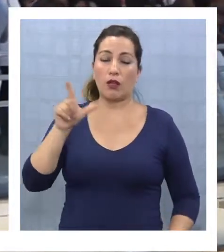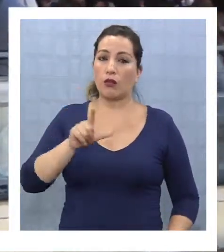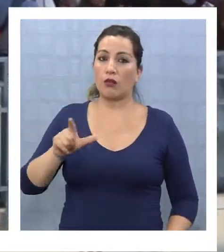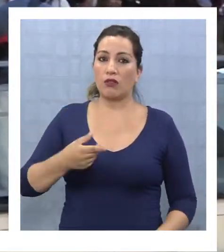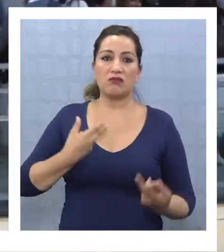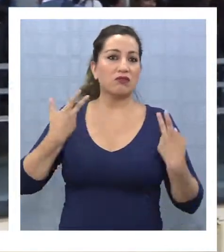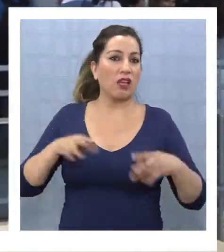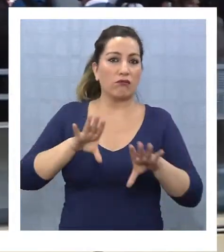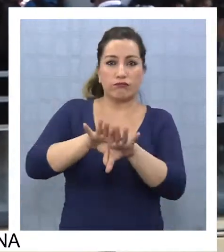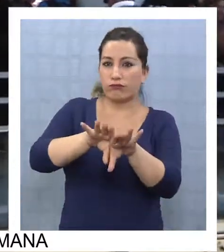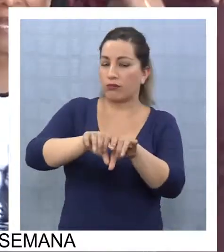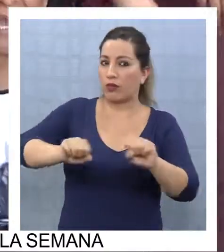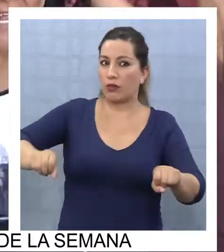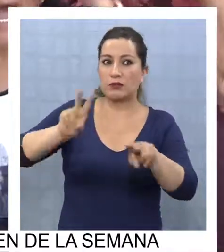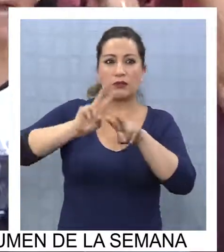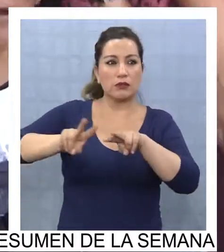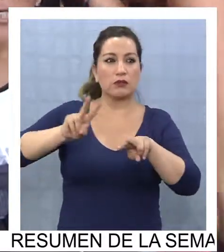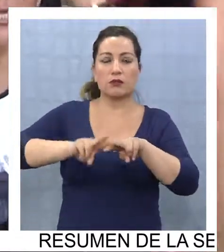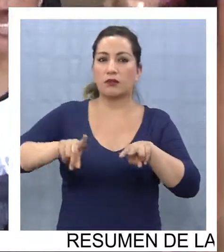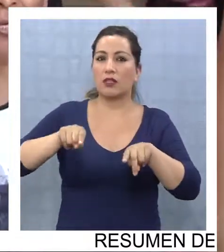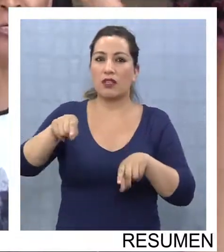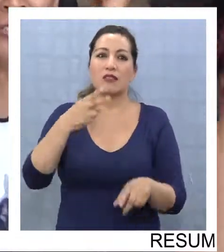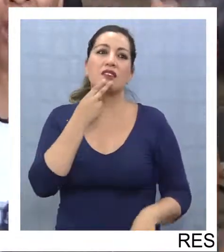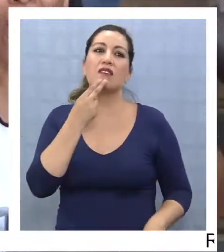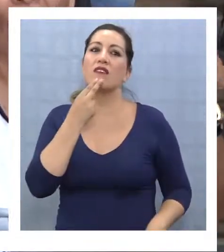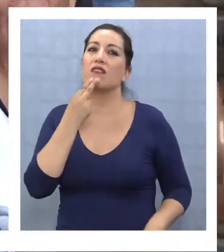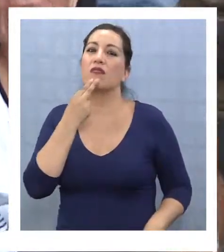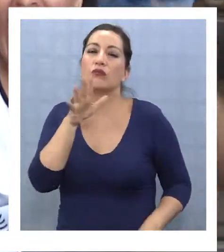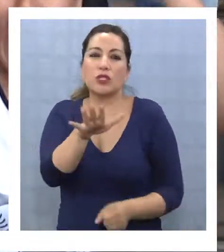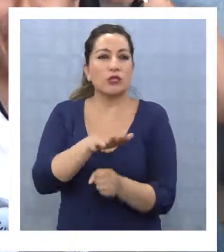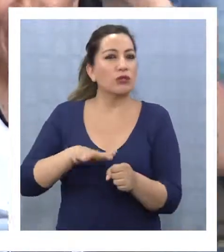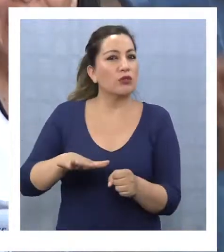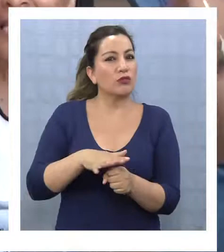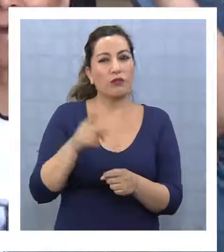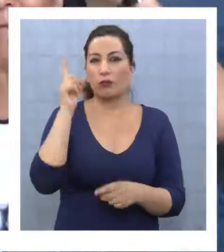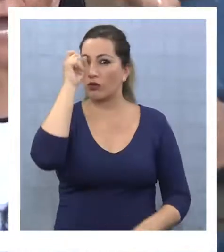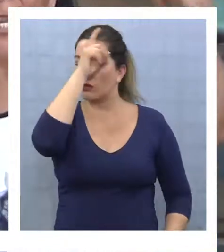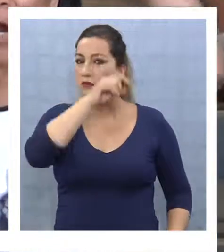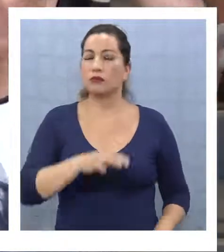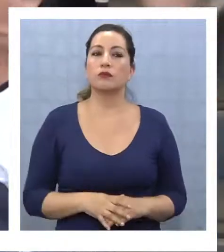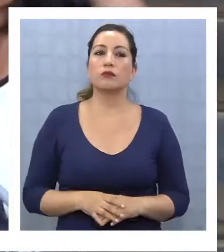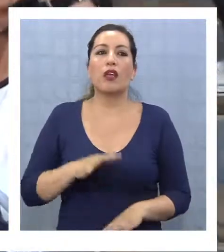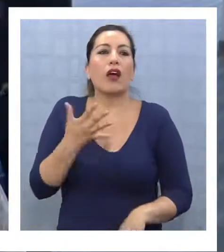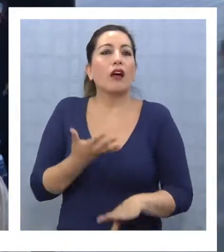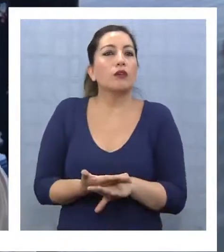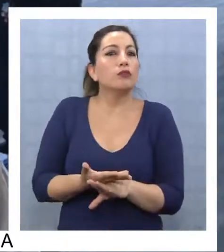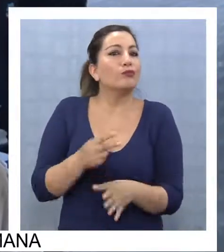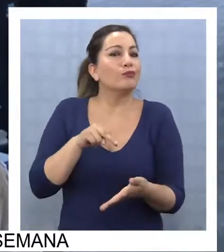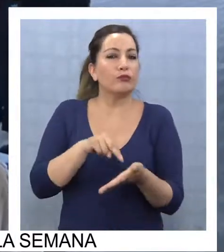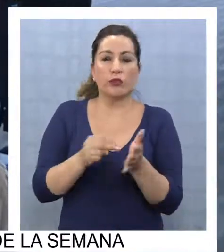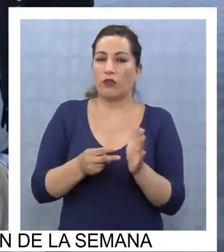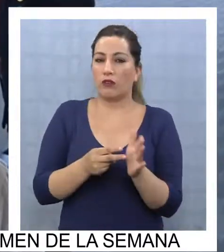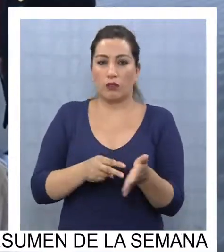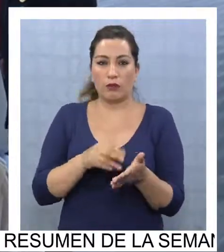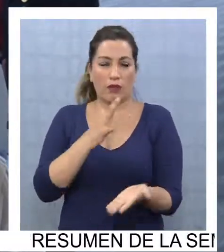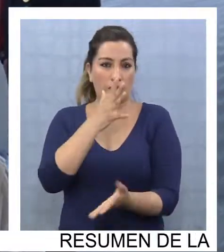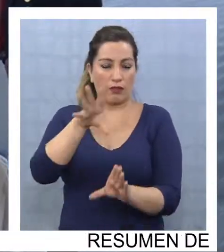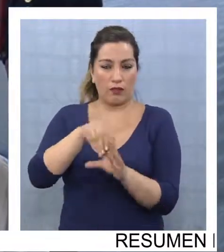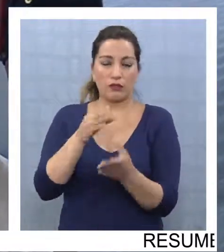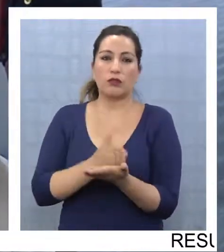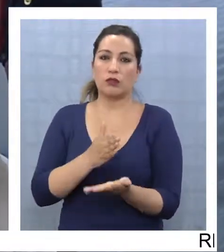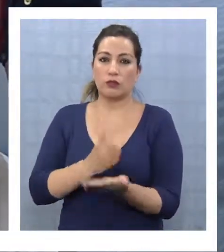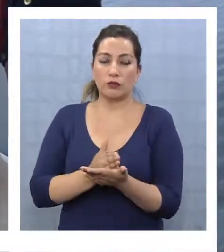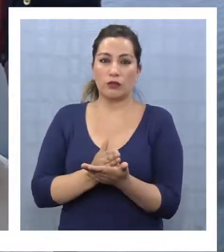habría producido el arreglo cuando se vivía una situación insostenible. Hay una crisis en la escuela, los asistentes de la